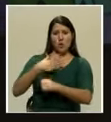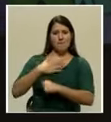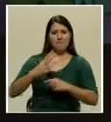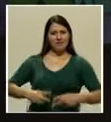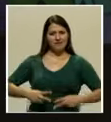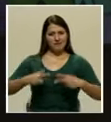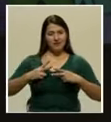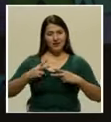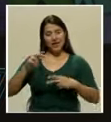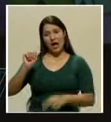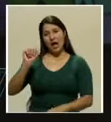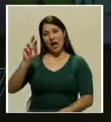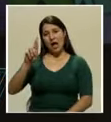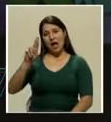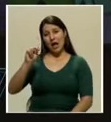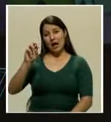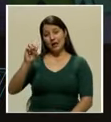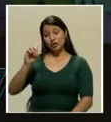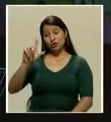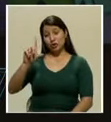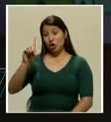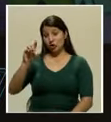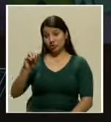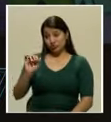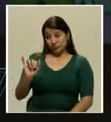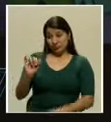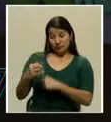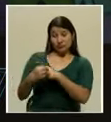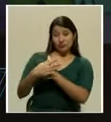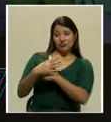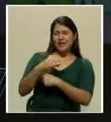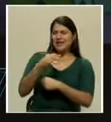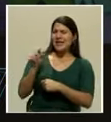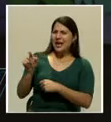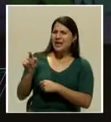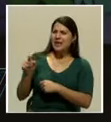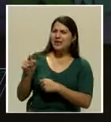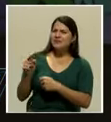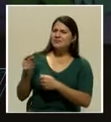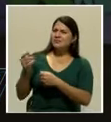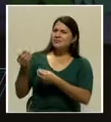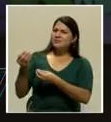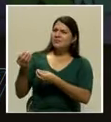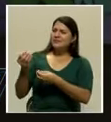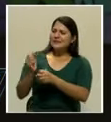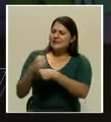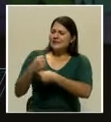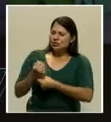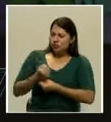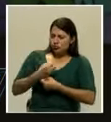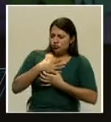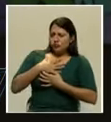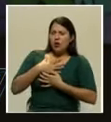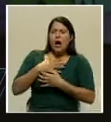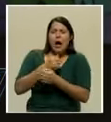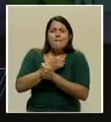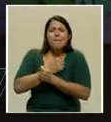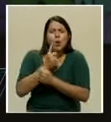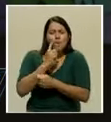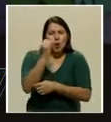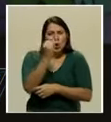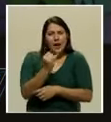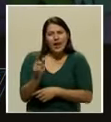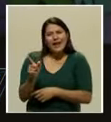Arnoldo. Era todo eso y nos infundió un amor por el arte. Él creía cosas muy bonitas